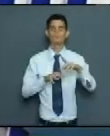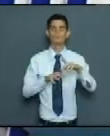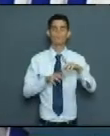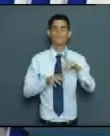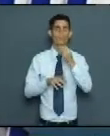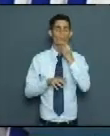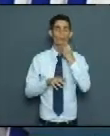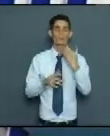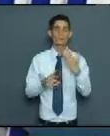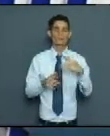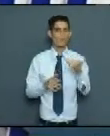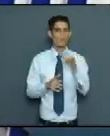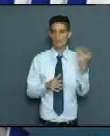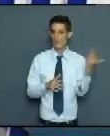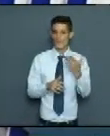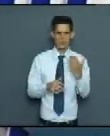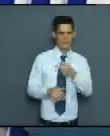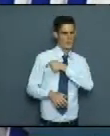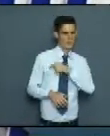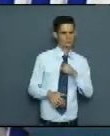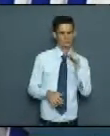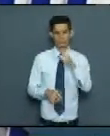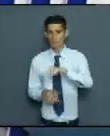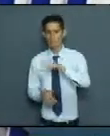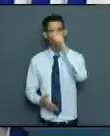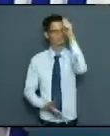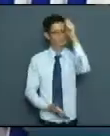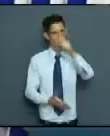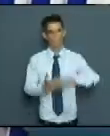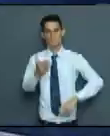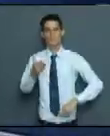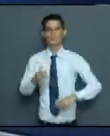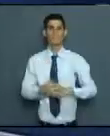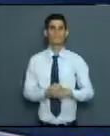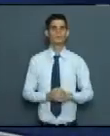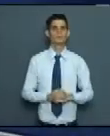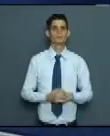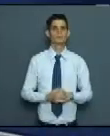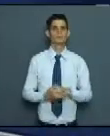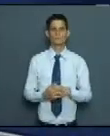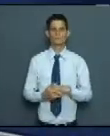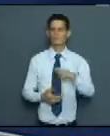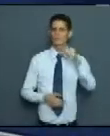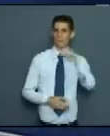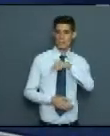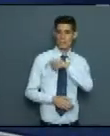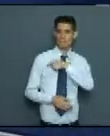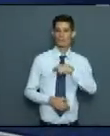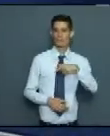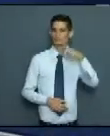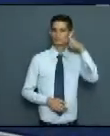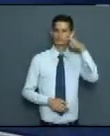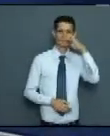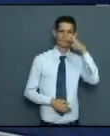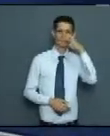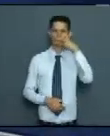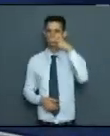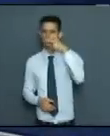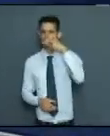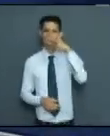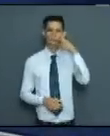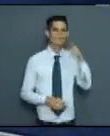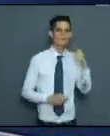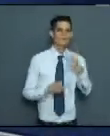grupos de respuestas que los inspectores nuestros están de guardia y cada vez que